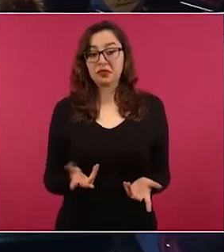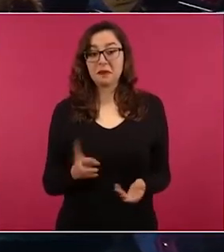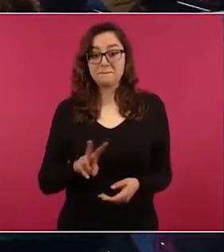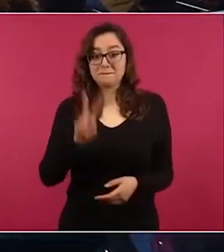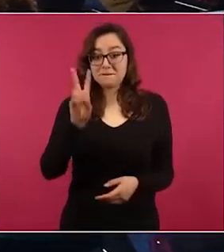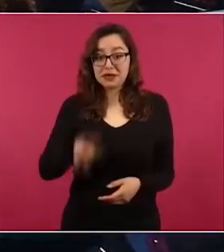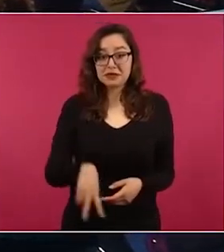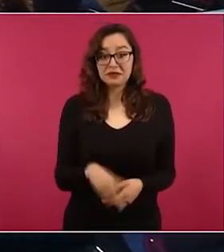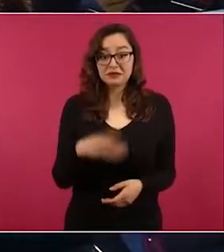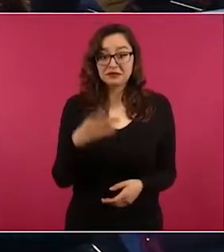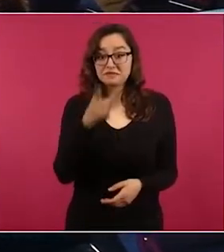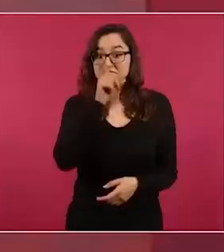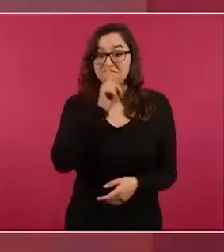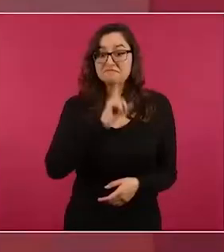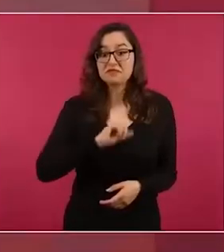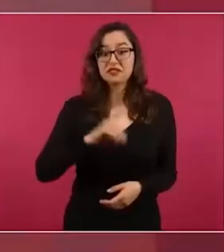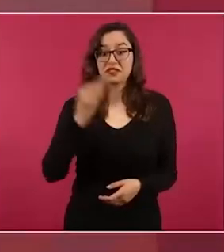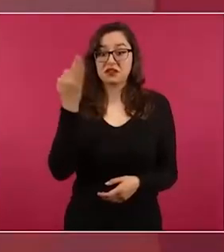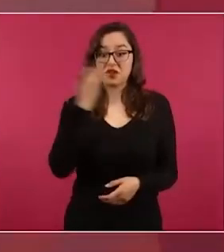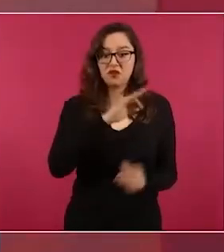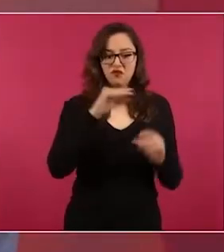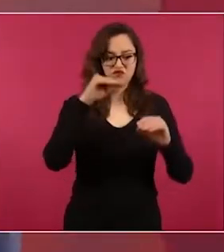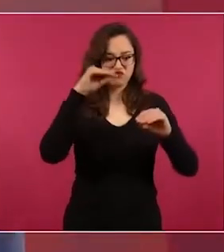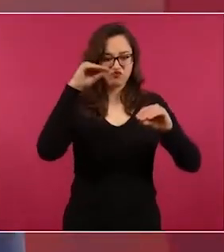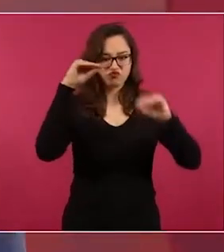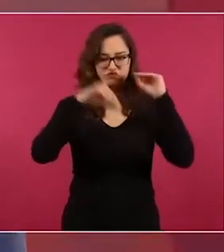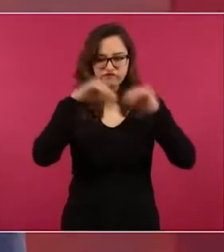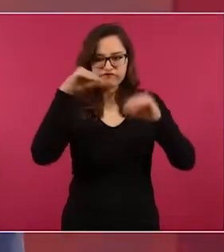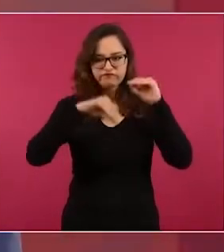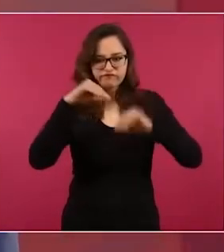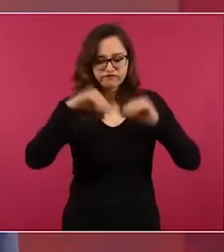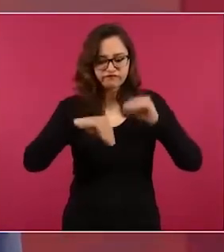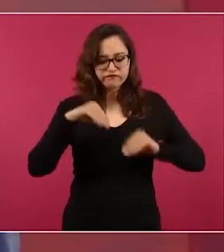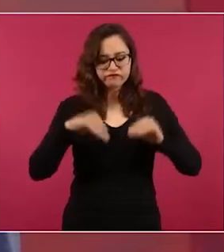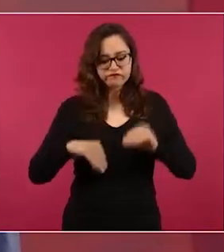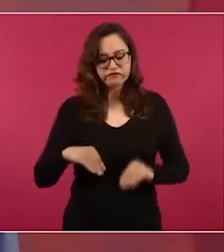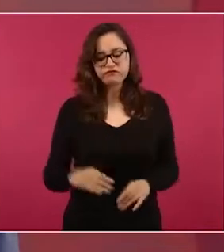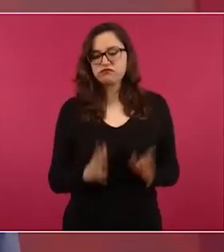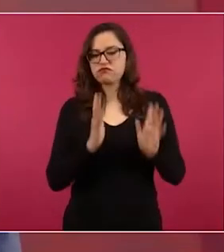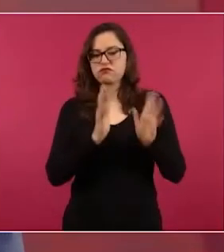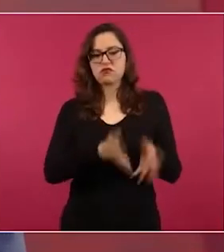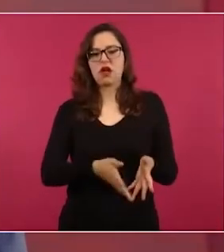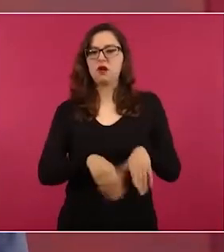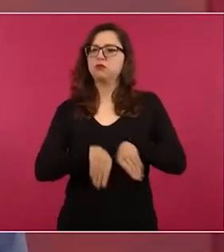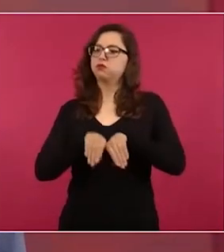de los hechos.